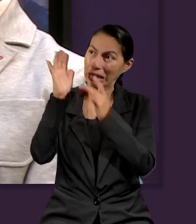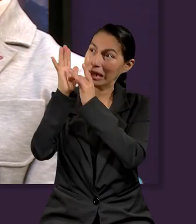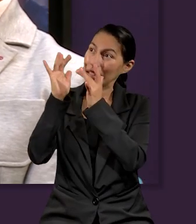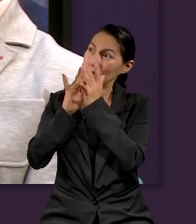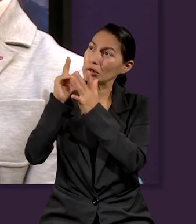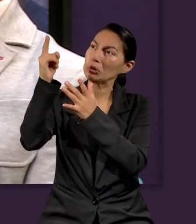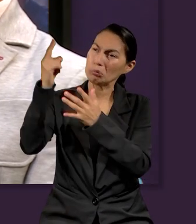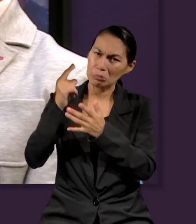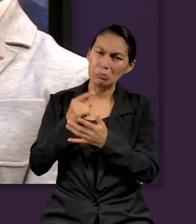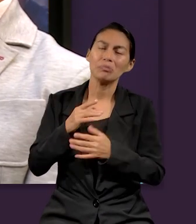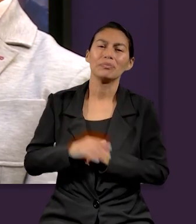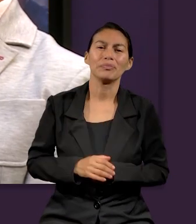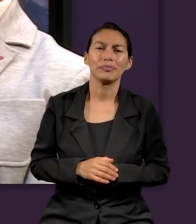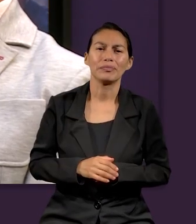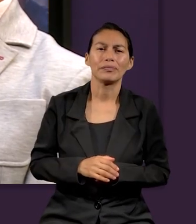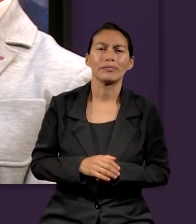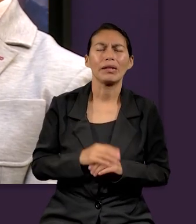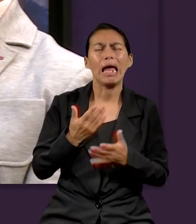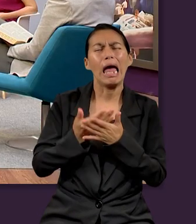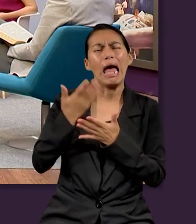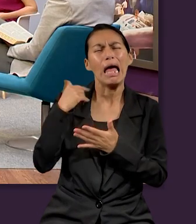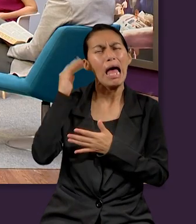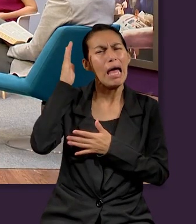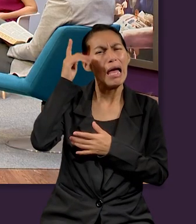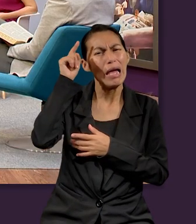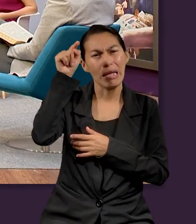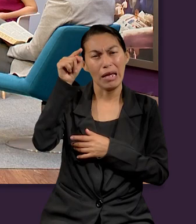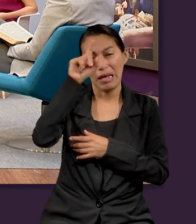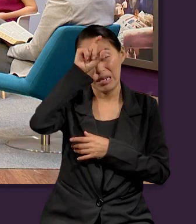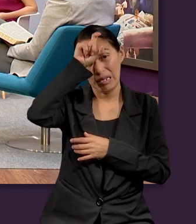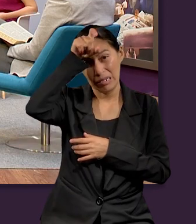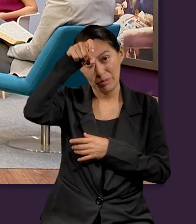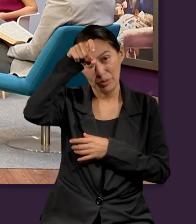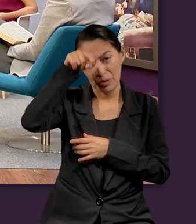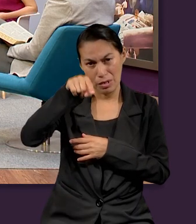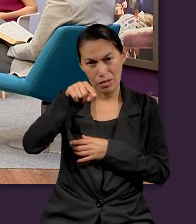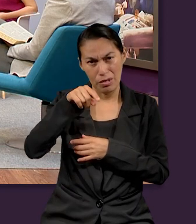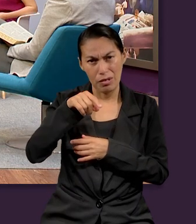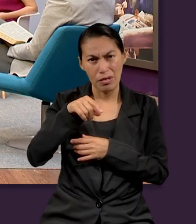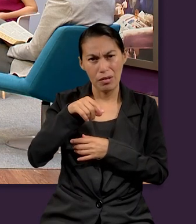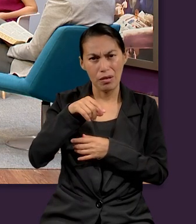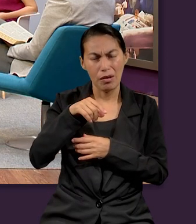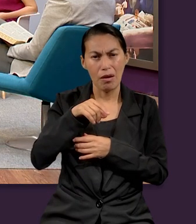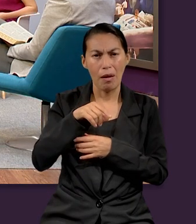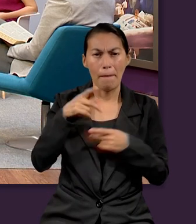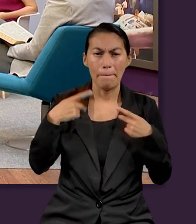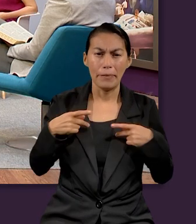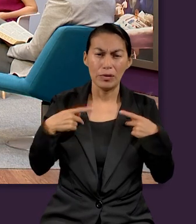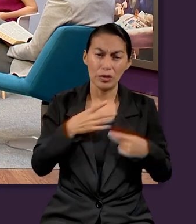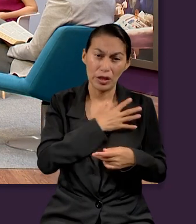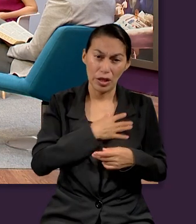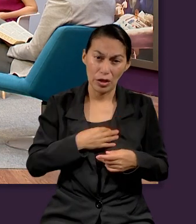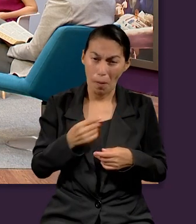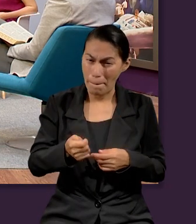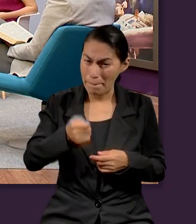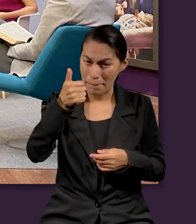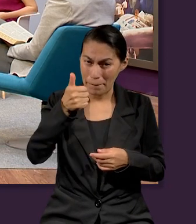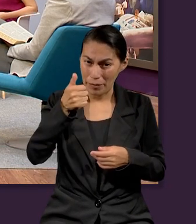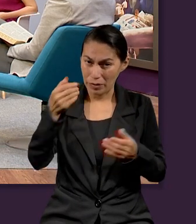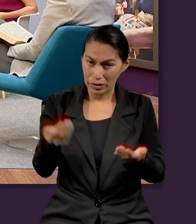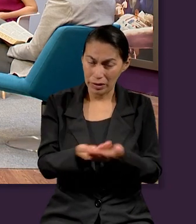Allá en Egipto, tú tenías dos opciones. Si eras el primogénito. Ver que se le pusiera la sangre a la puerta.